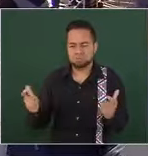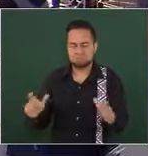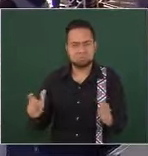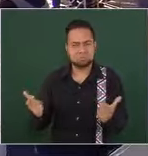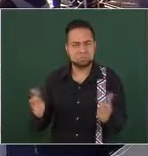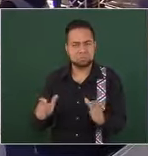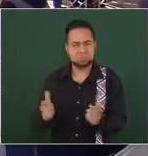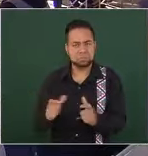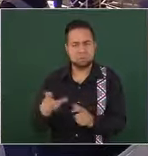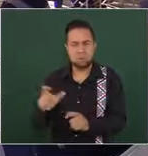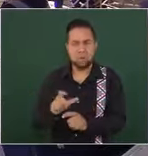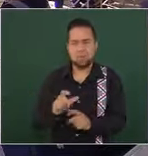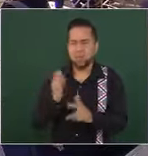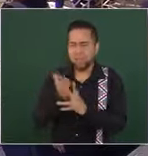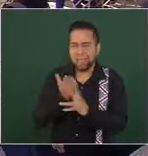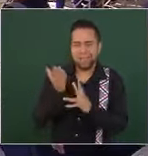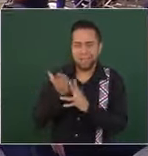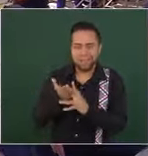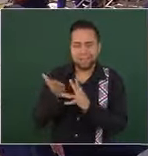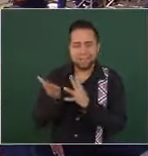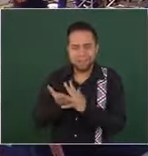y que ya cuando lo repartieron